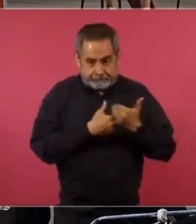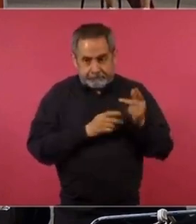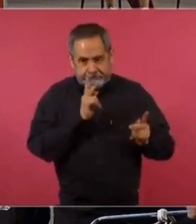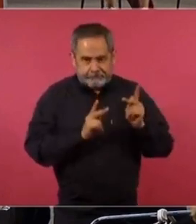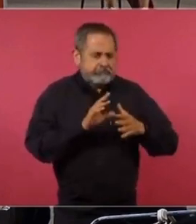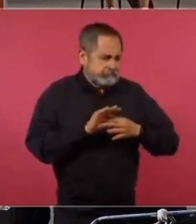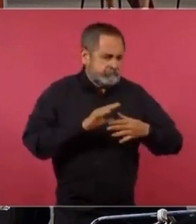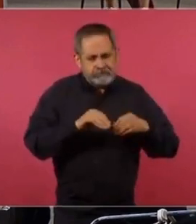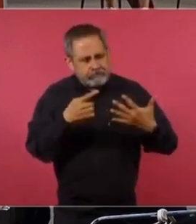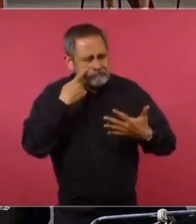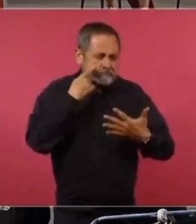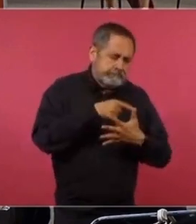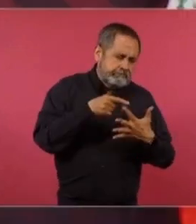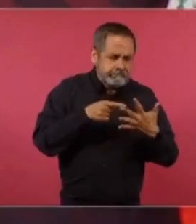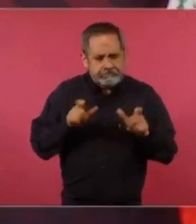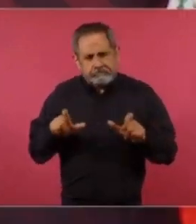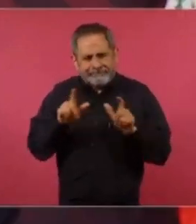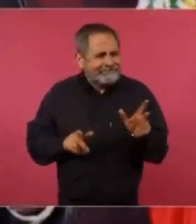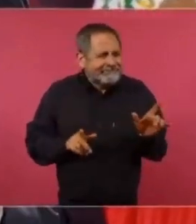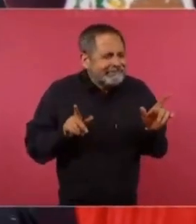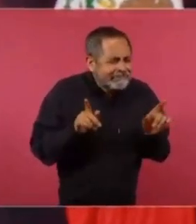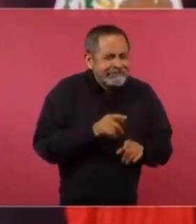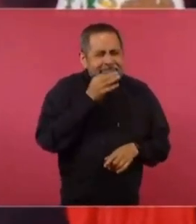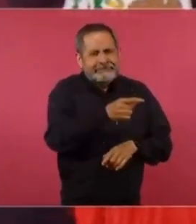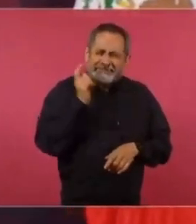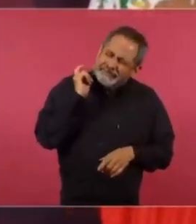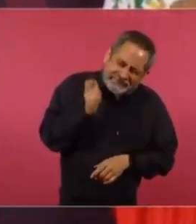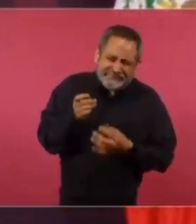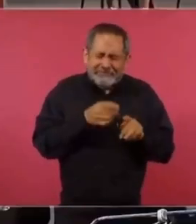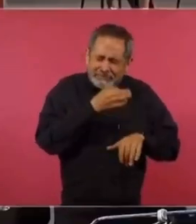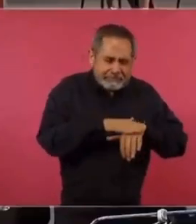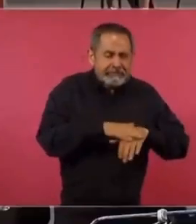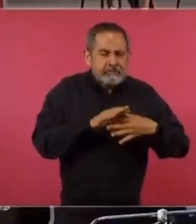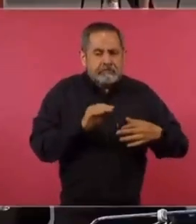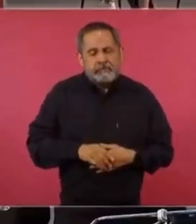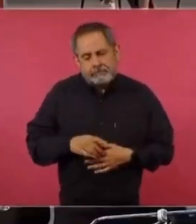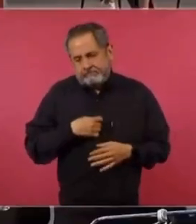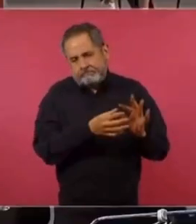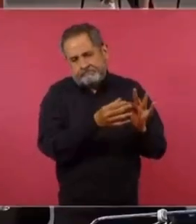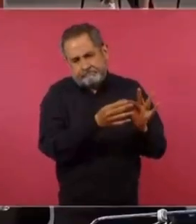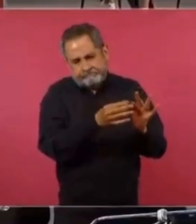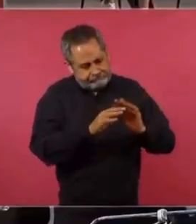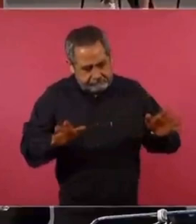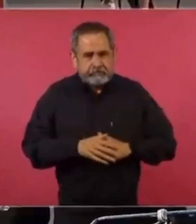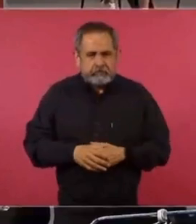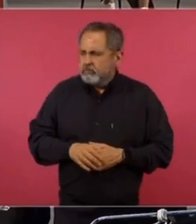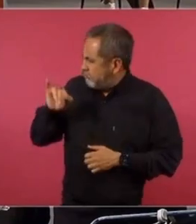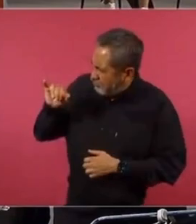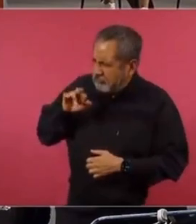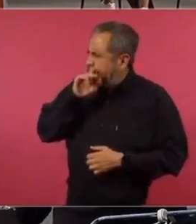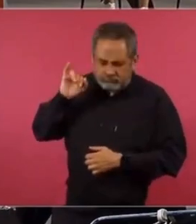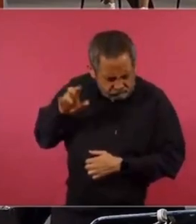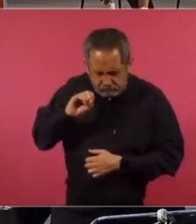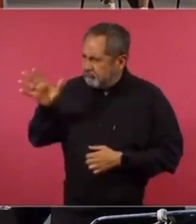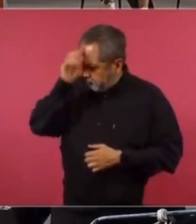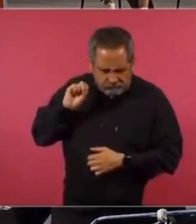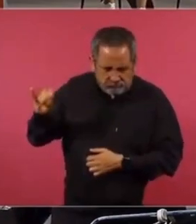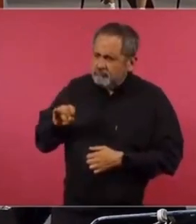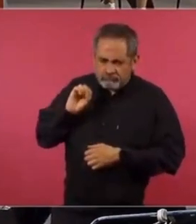y les explico. Yo quiero nada más que sepan qué significa esto. Y ya les explico. Sí, sí, sí, cómo no.